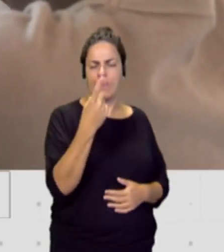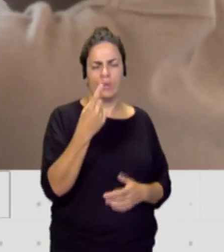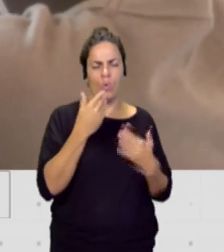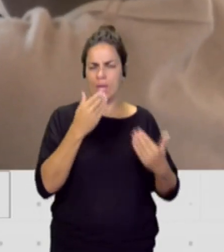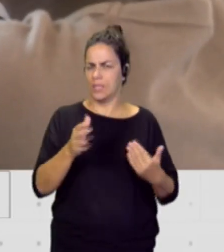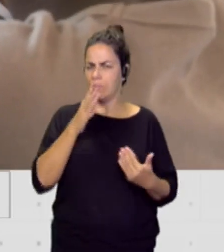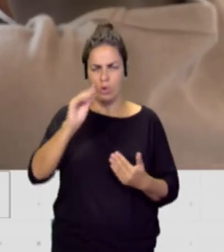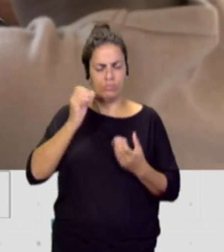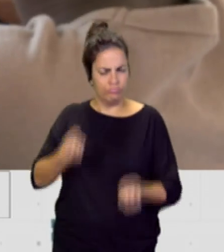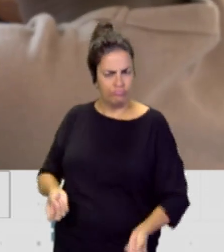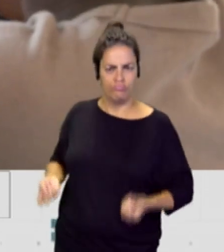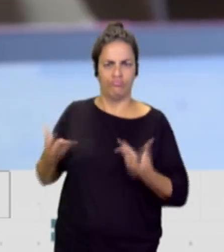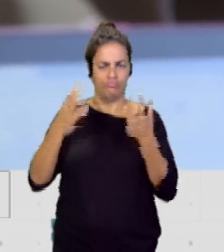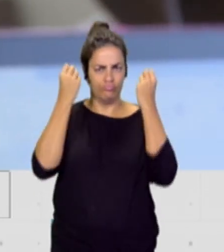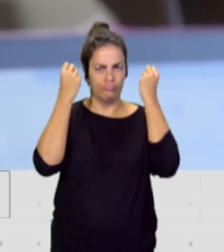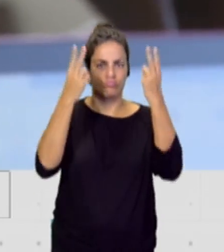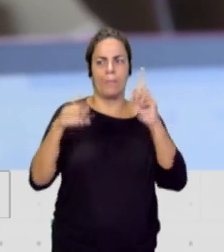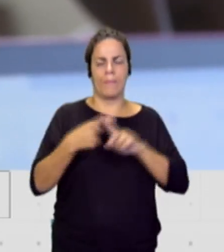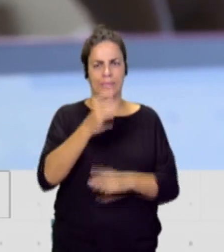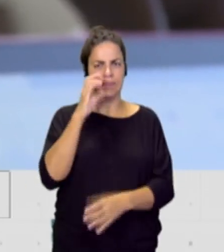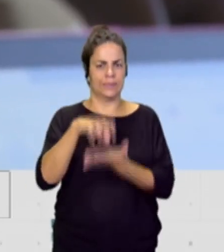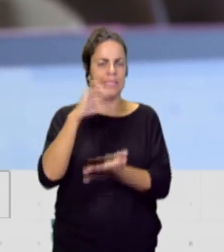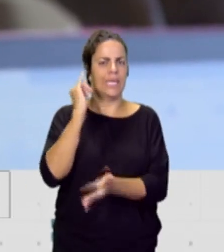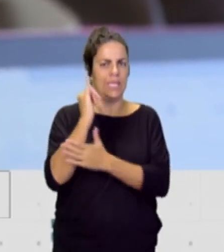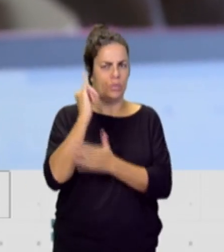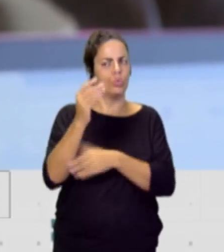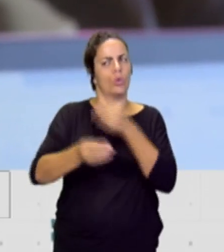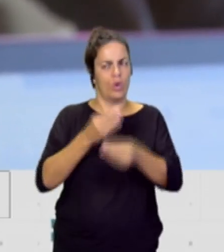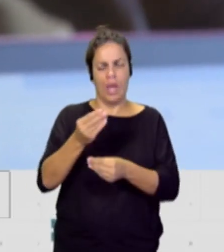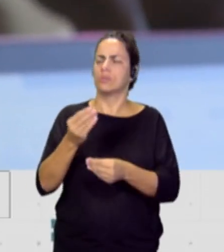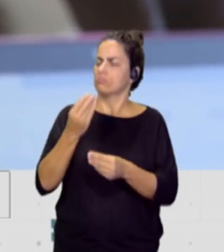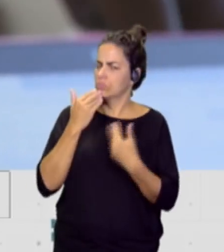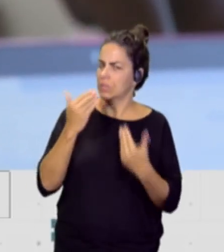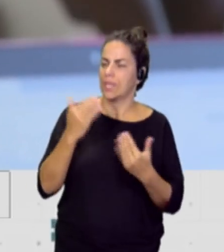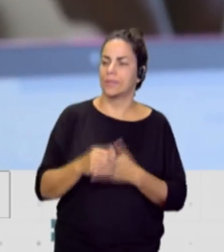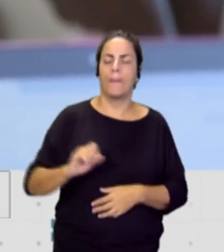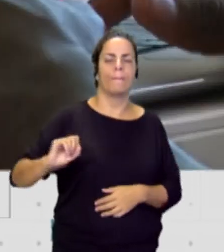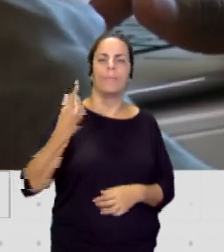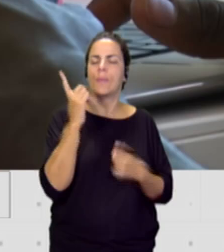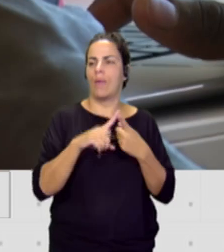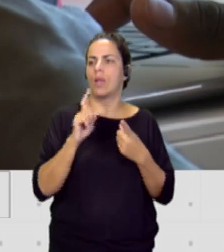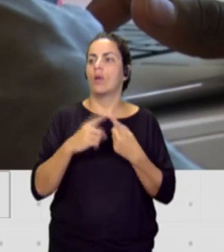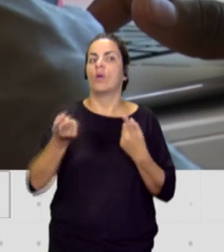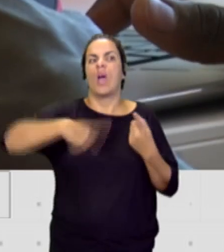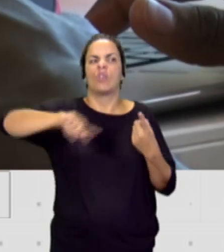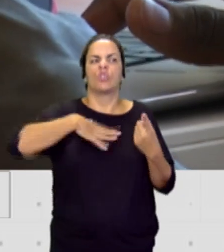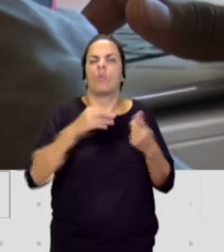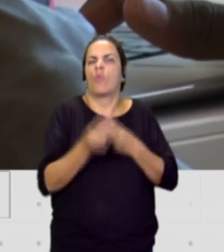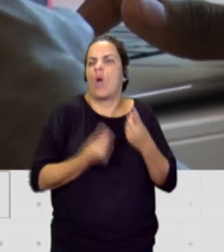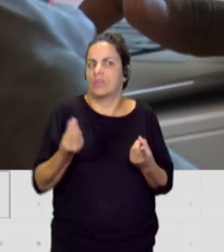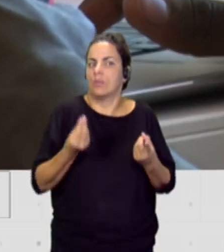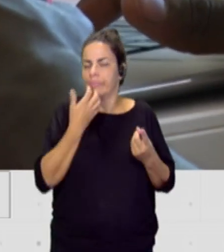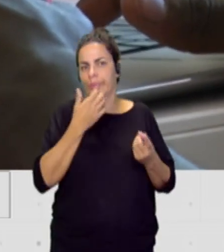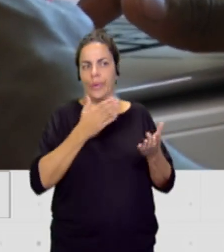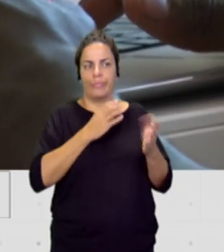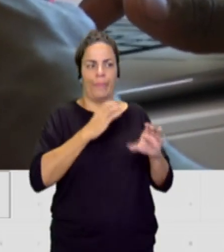por lo que están haciendo desde el instituto. La primera cuestión, ¿qué podemos hacer, además de difundirlo por los medios de comunicación, qué